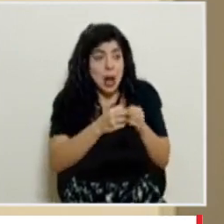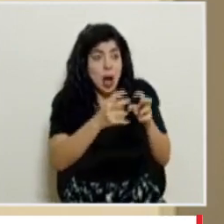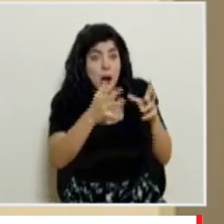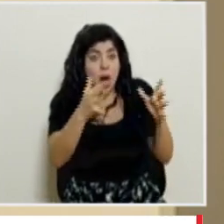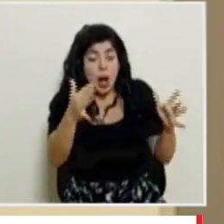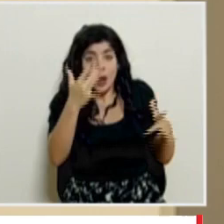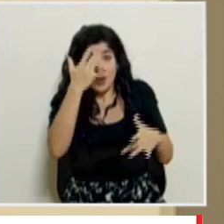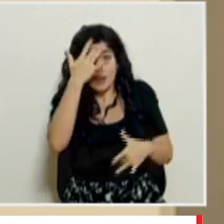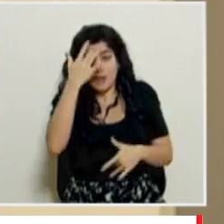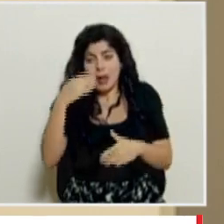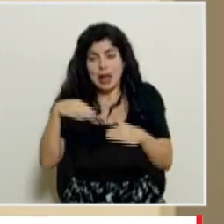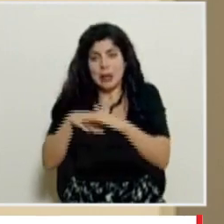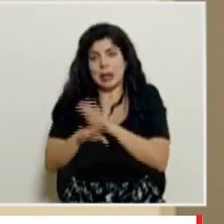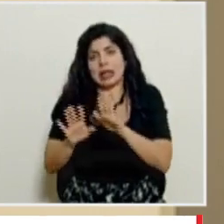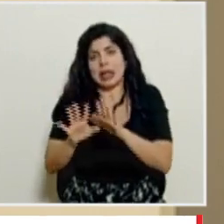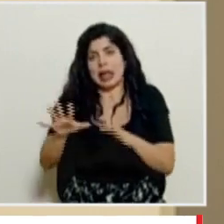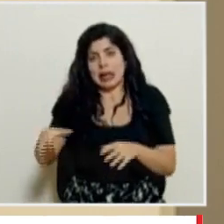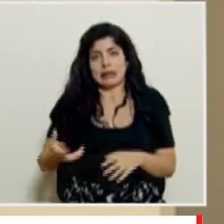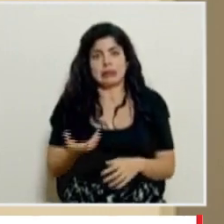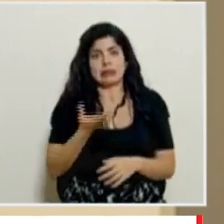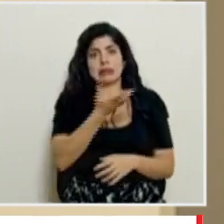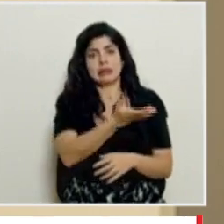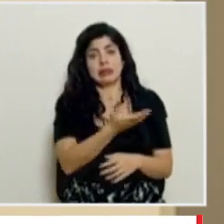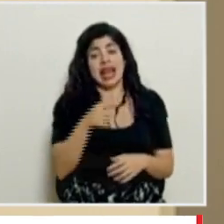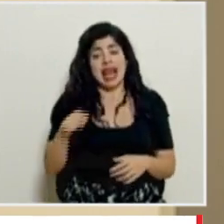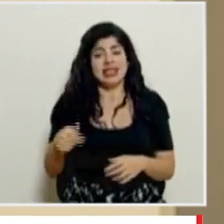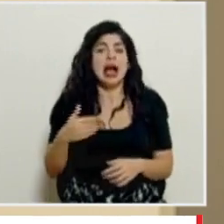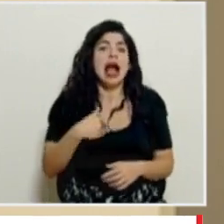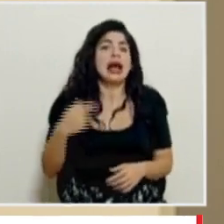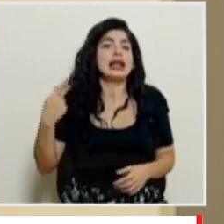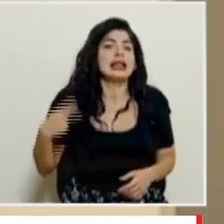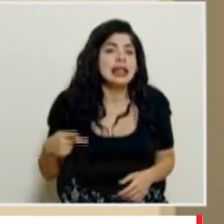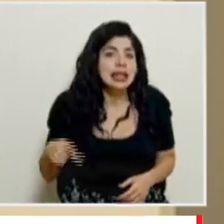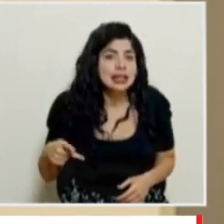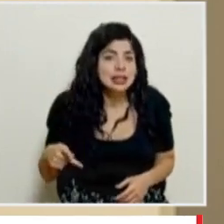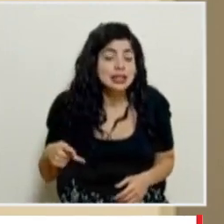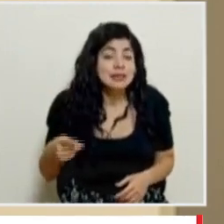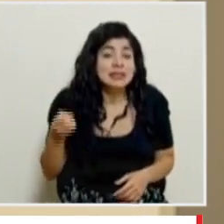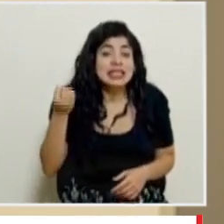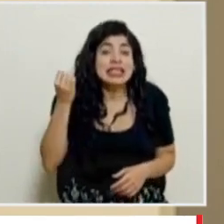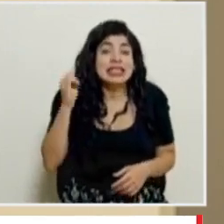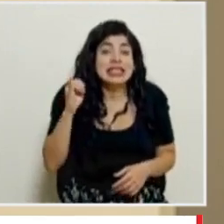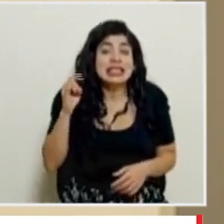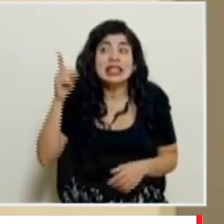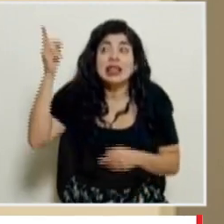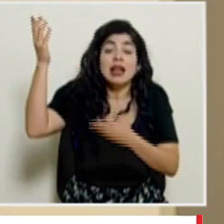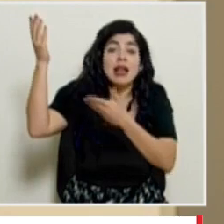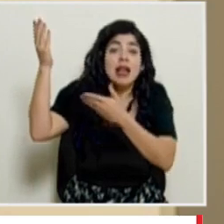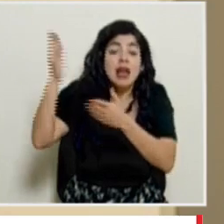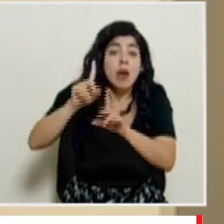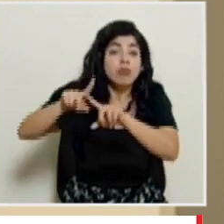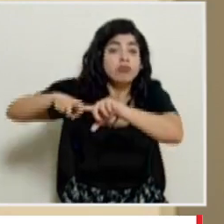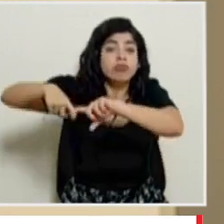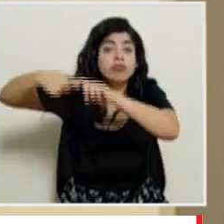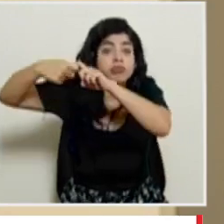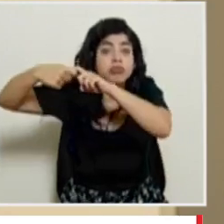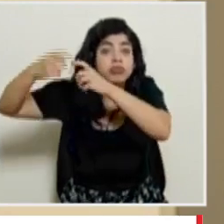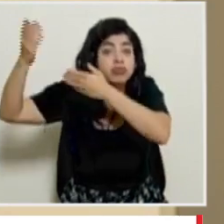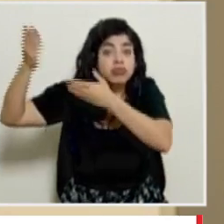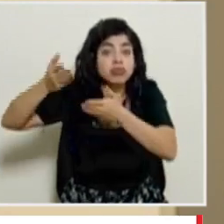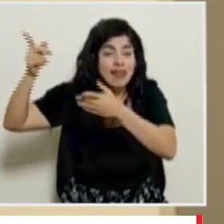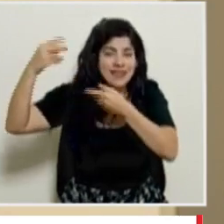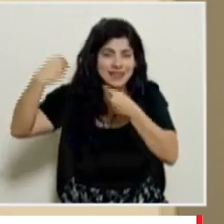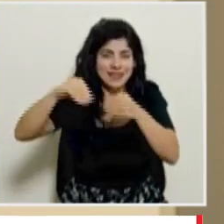casos nos preocupa mucho asumimos un riesgo obviamente el riesgo de que ya si existe una interrupción en la cadena de transmisión de